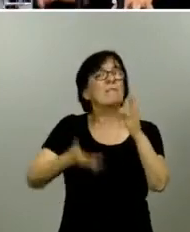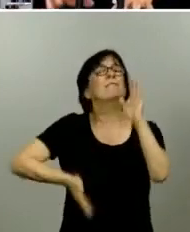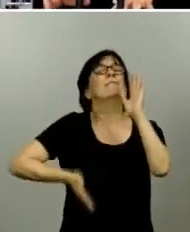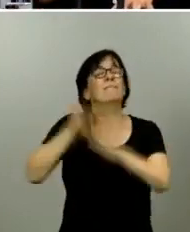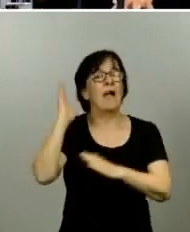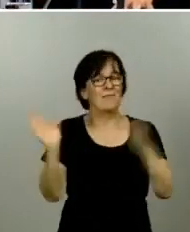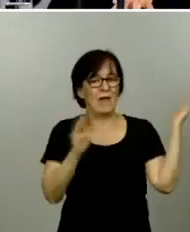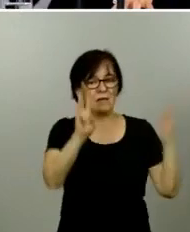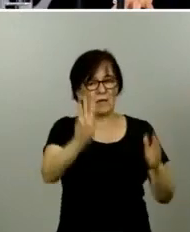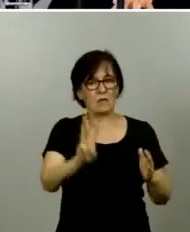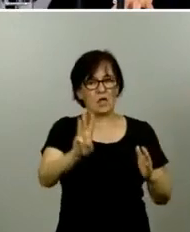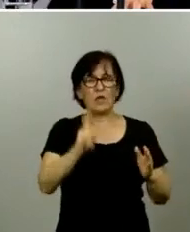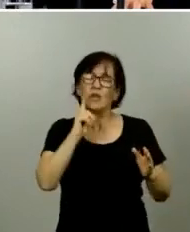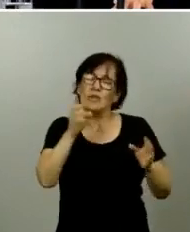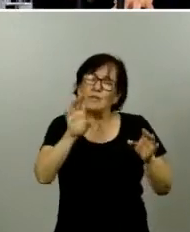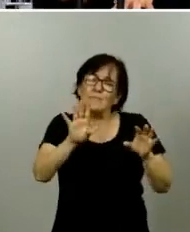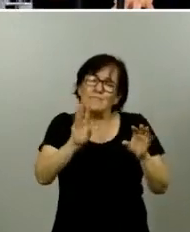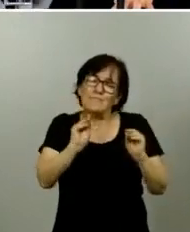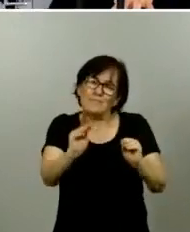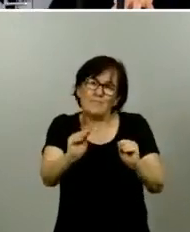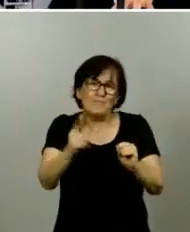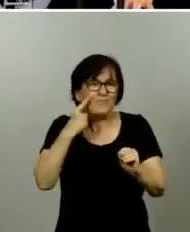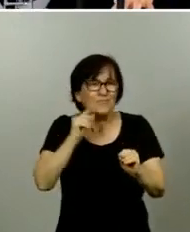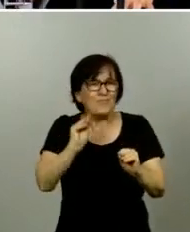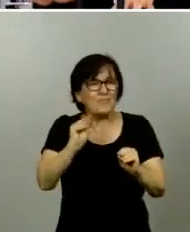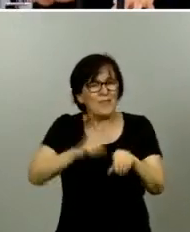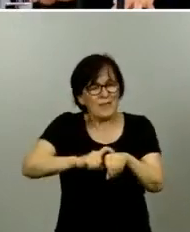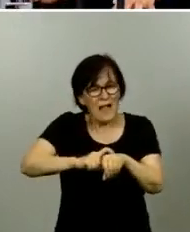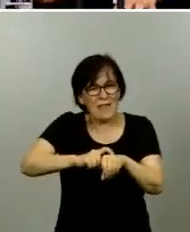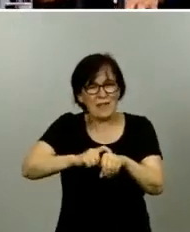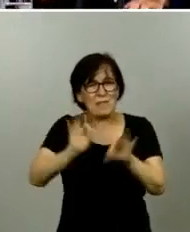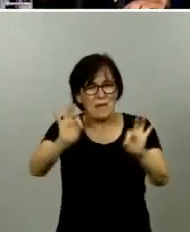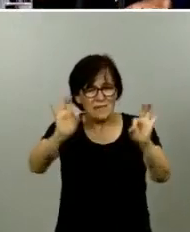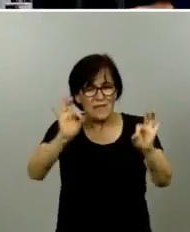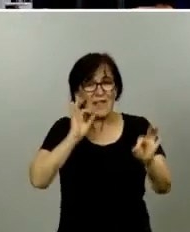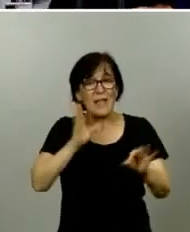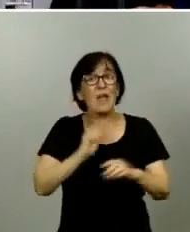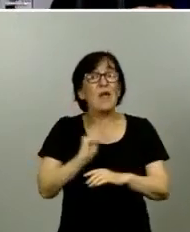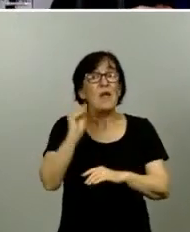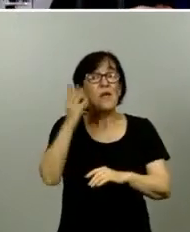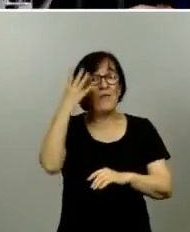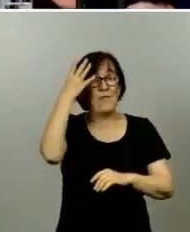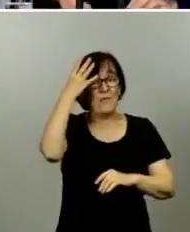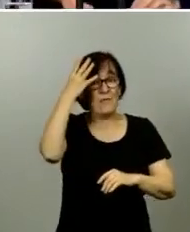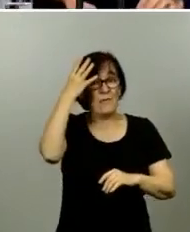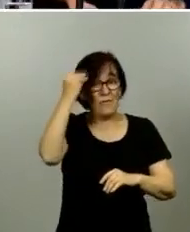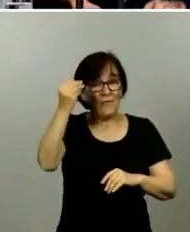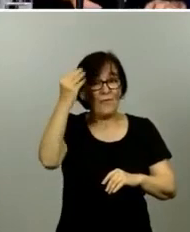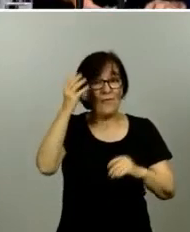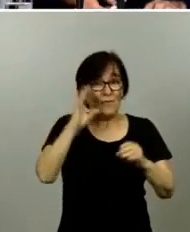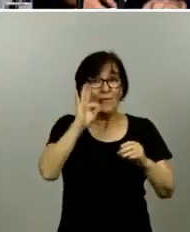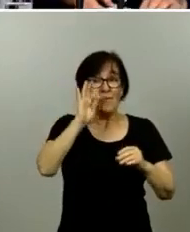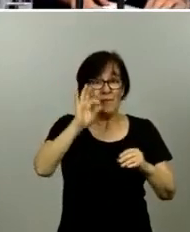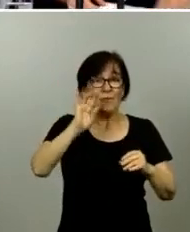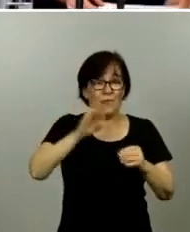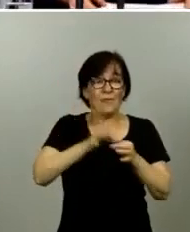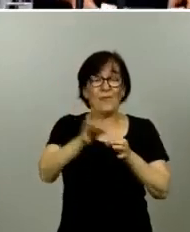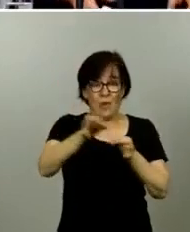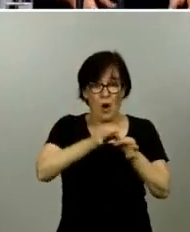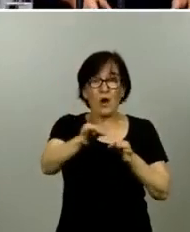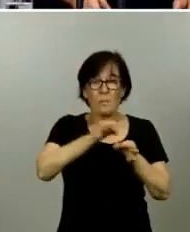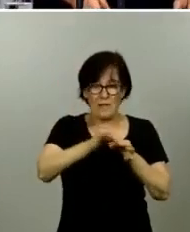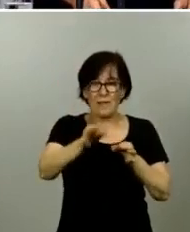territorios muy específicos que son estas tres islas y la isla de Formentera las que primero empezaron a transitar a las diferentes fases